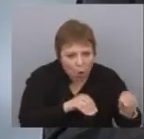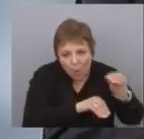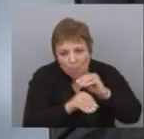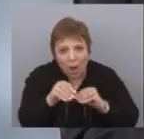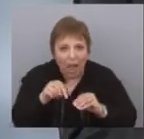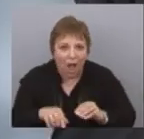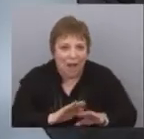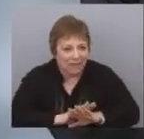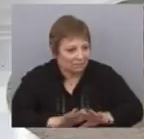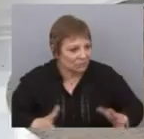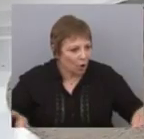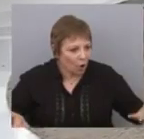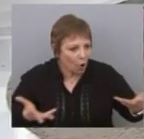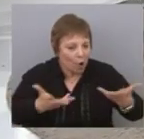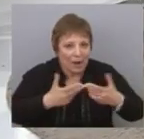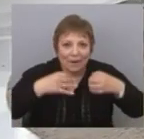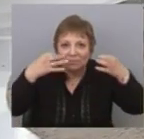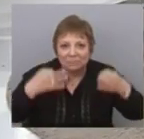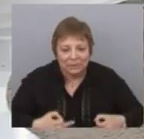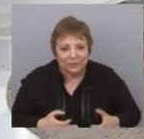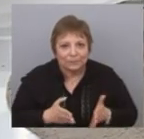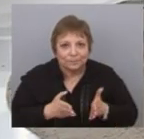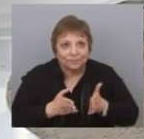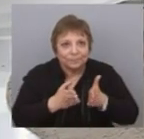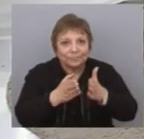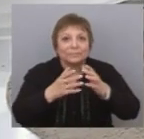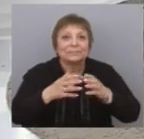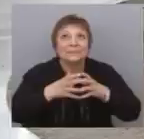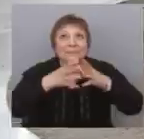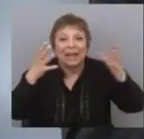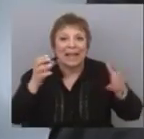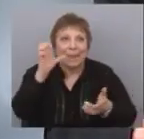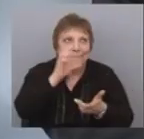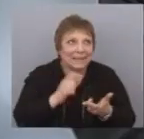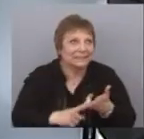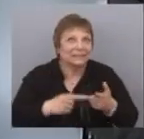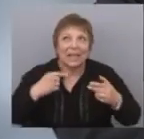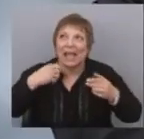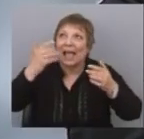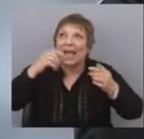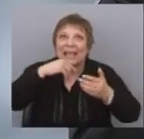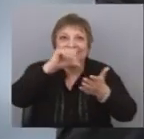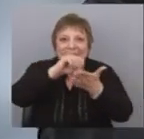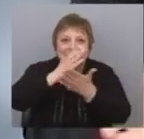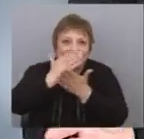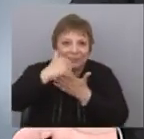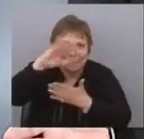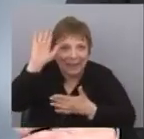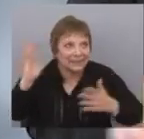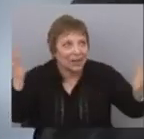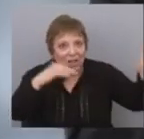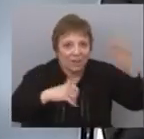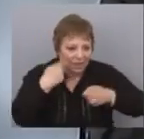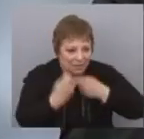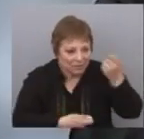esa primera parte de reafirmación, del rumbo macro, de los criterios macro, adecuados a las coyunturas que puedan